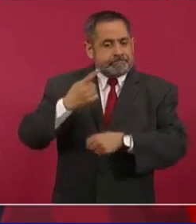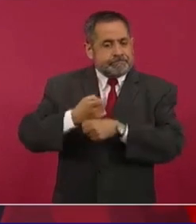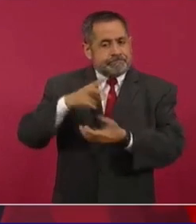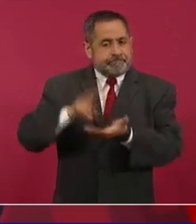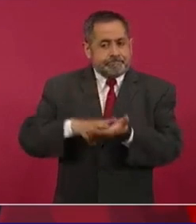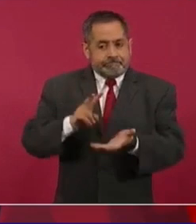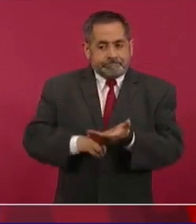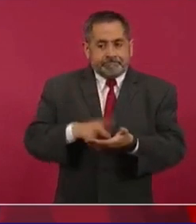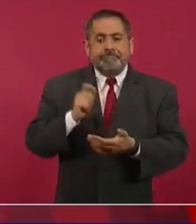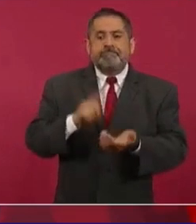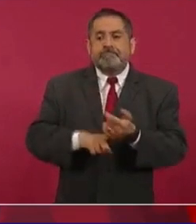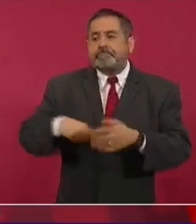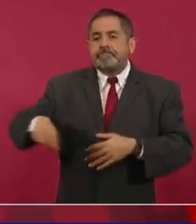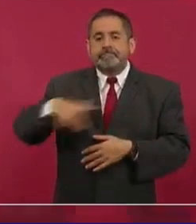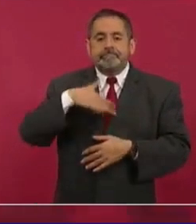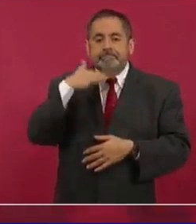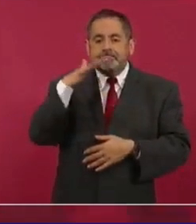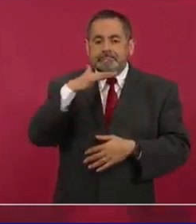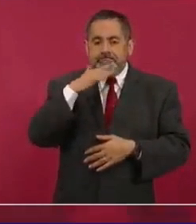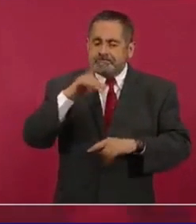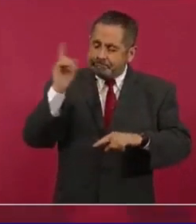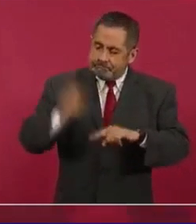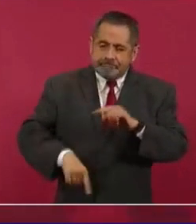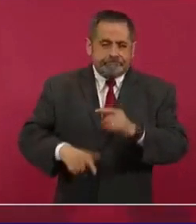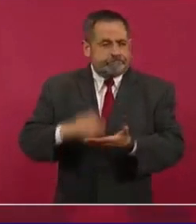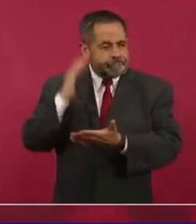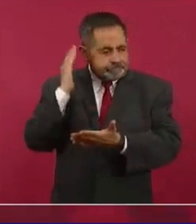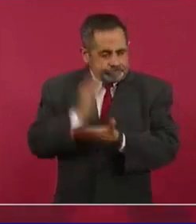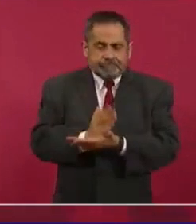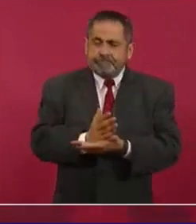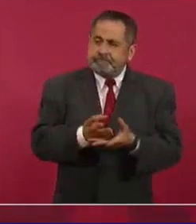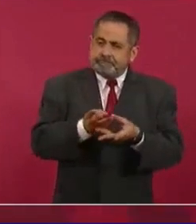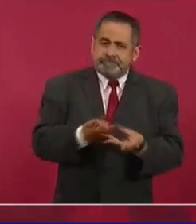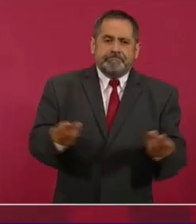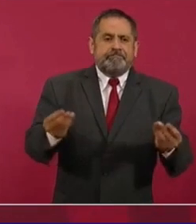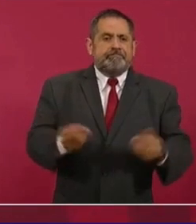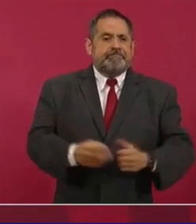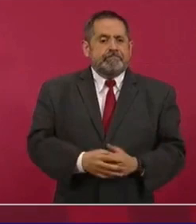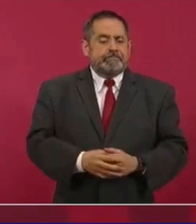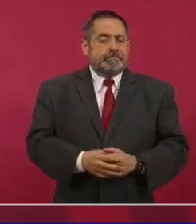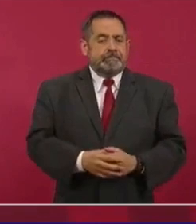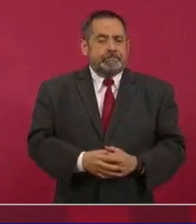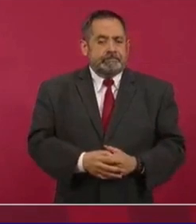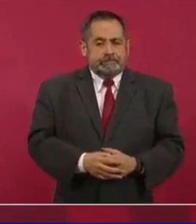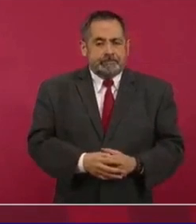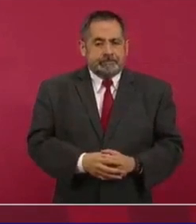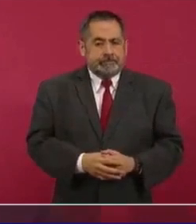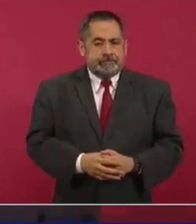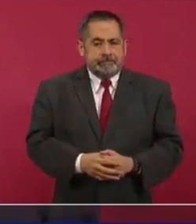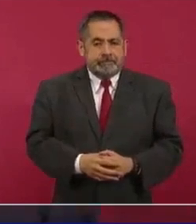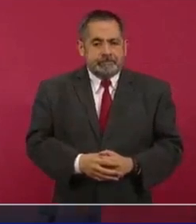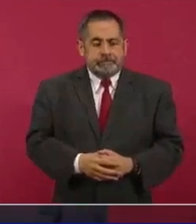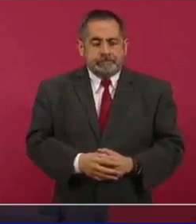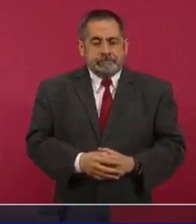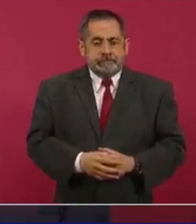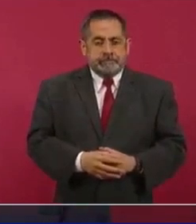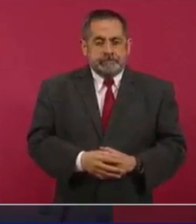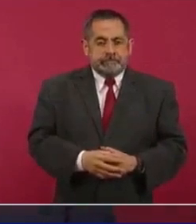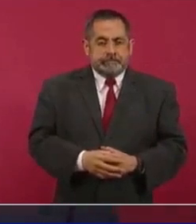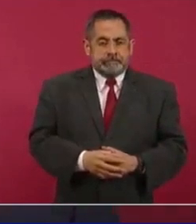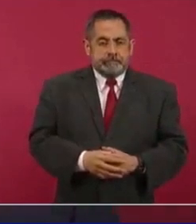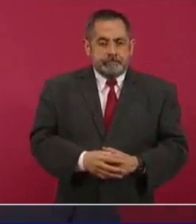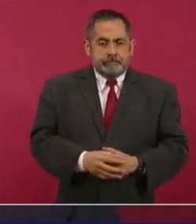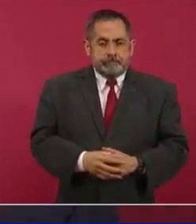Acabar con la corrupción, el que no se